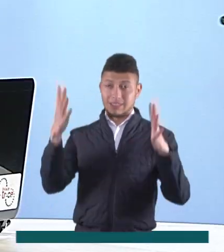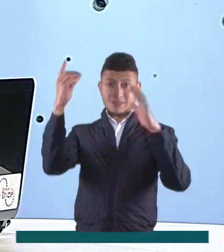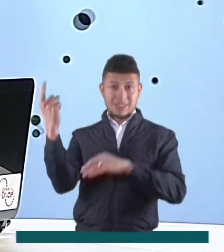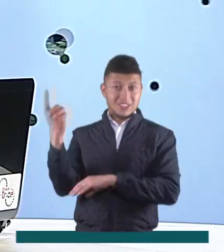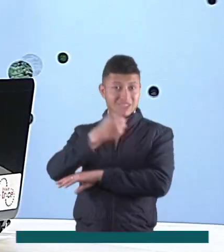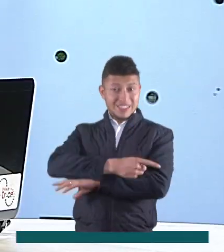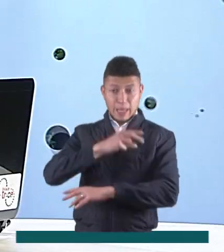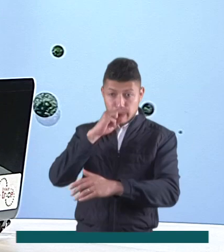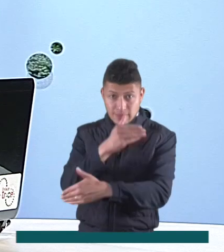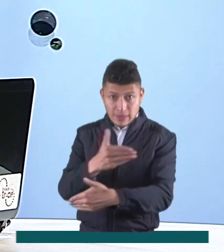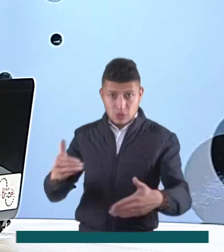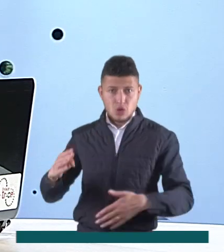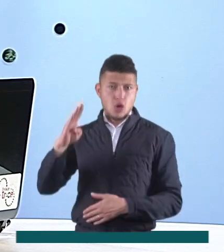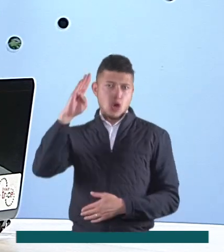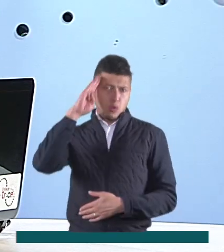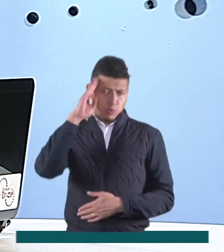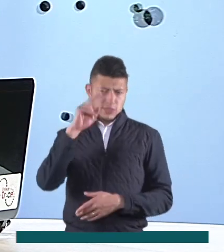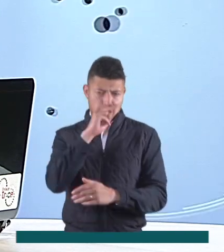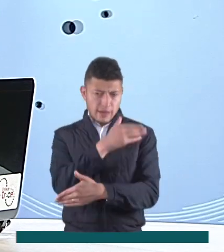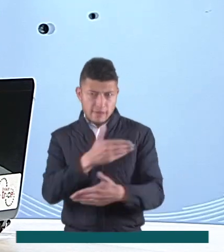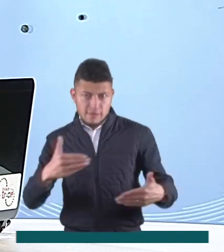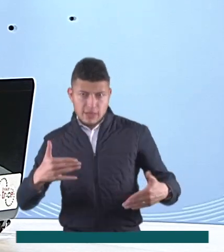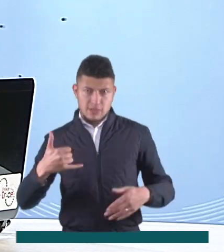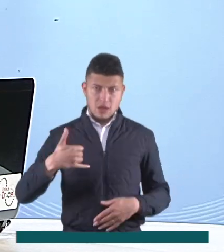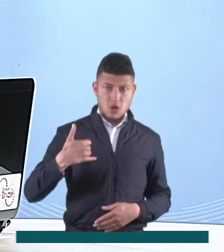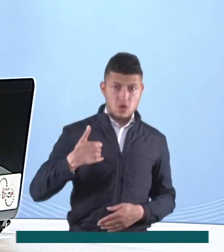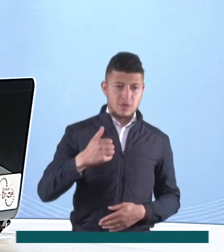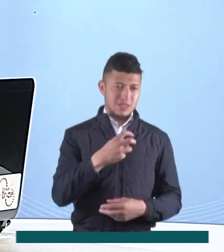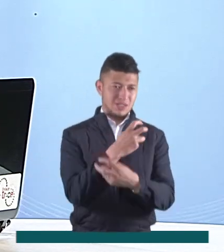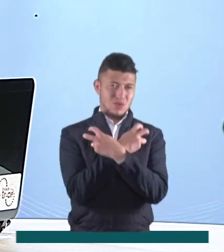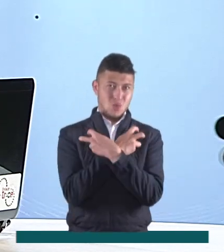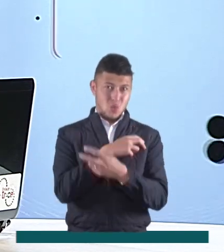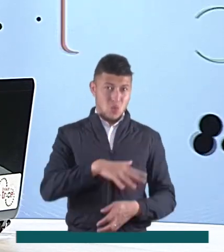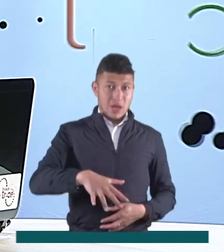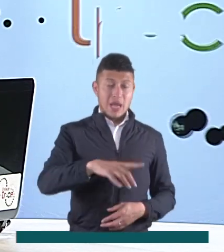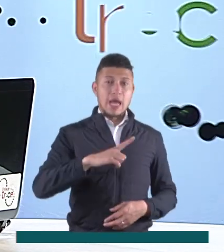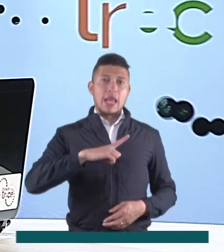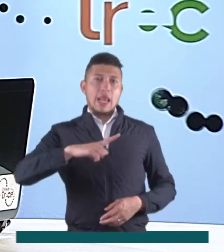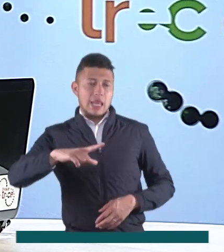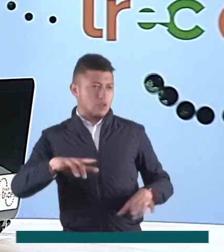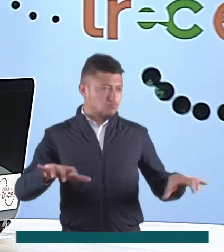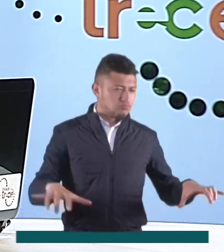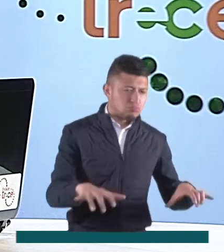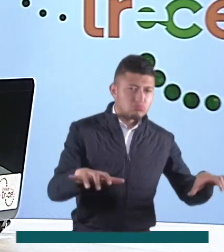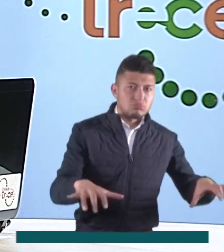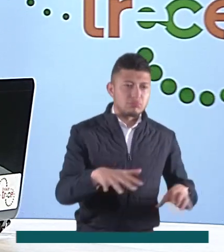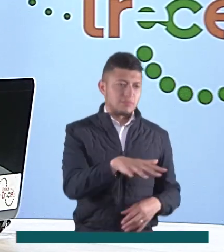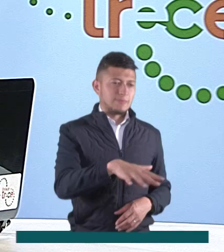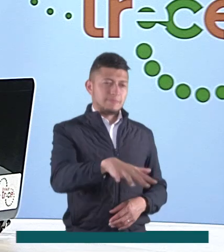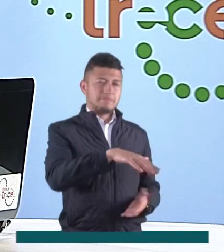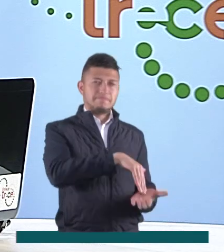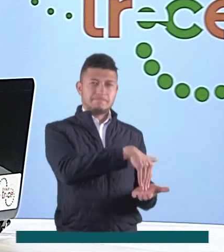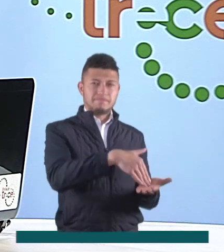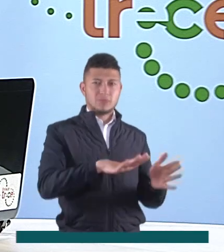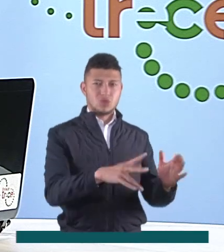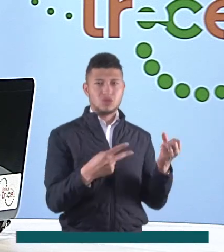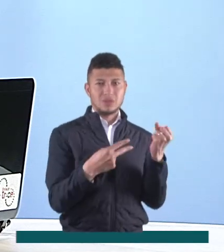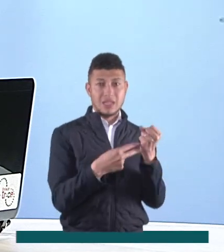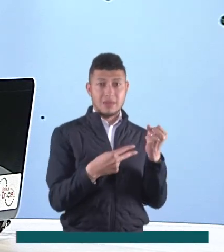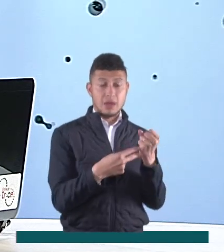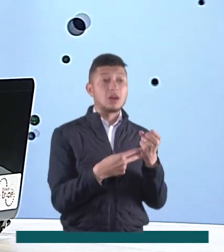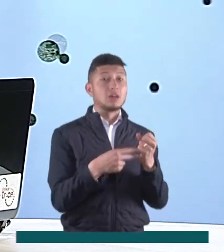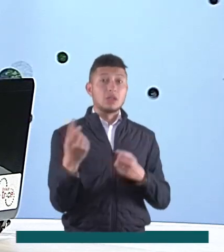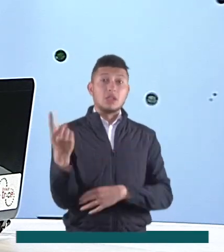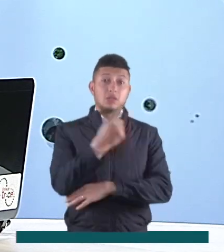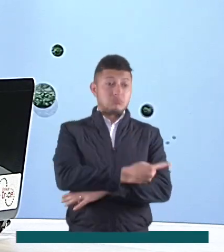Para celebrar el Día de los Niños, la Policía de Infancia y Adolescencia en el Huila lidera una serie de actividades en asentamientos y zonas vulnerables de Neiva.